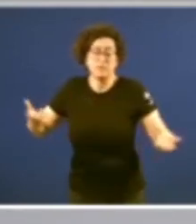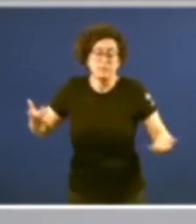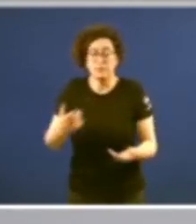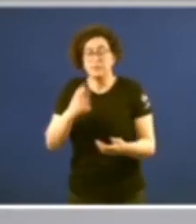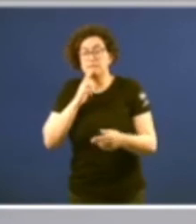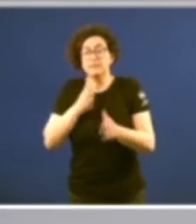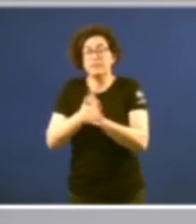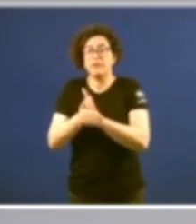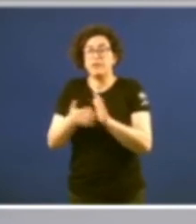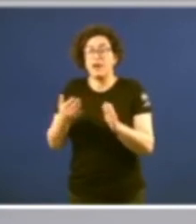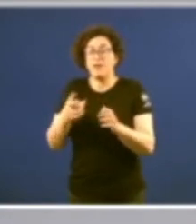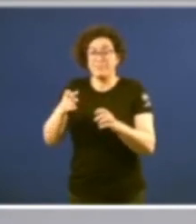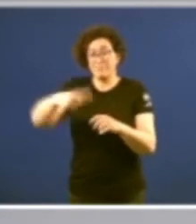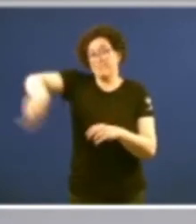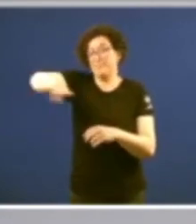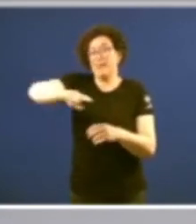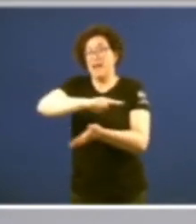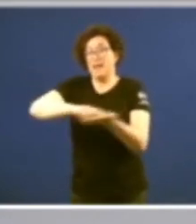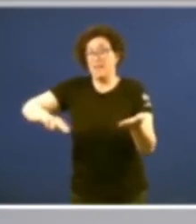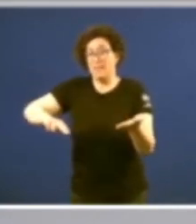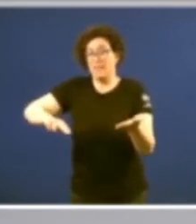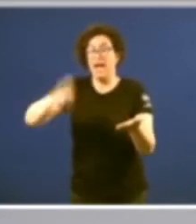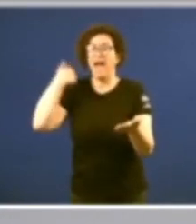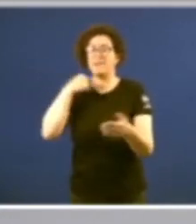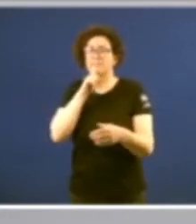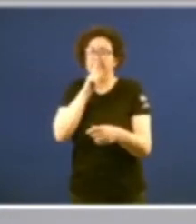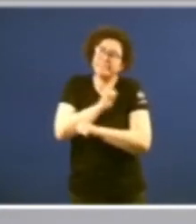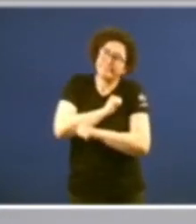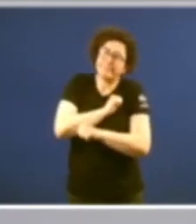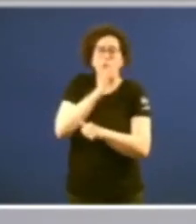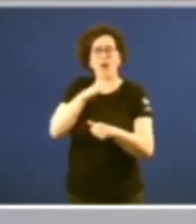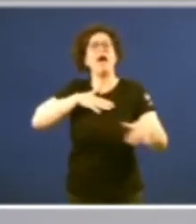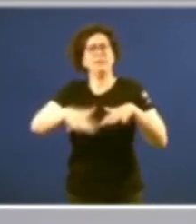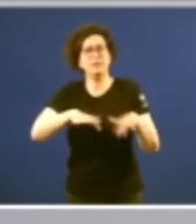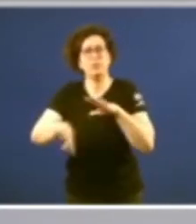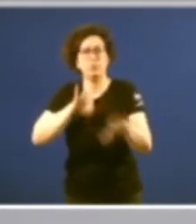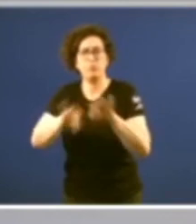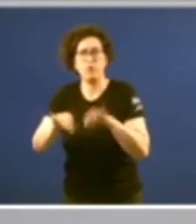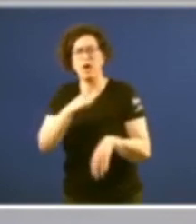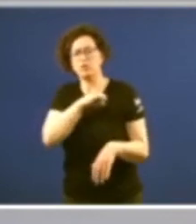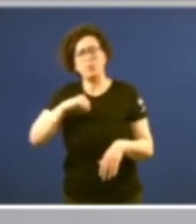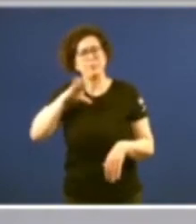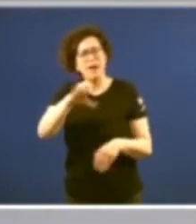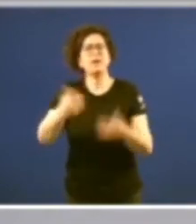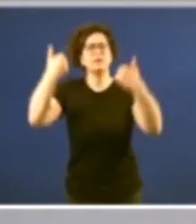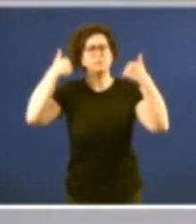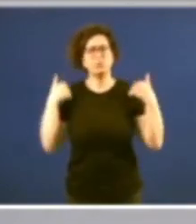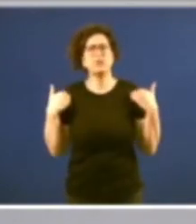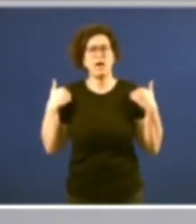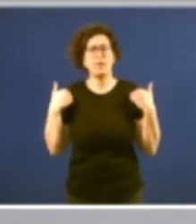pasivo Galicia pasa a ser xeito activo a autonomía se responsabiliza e se